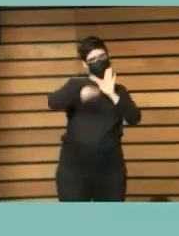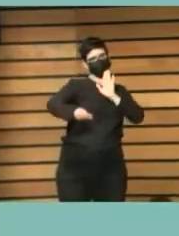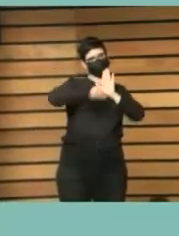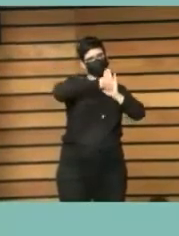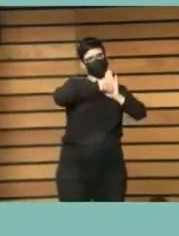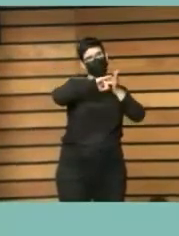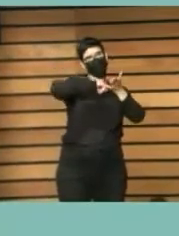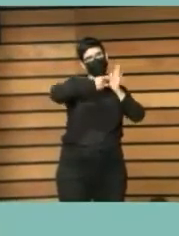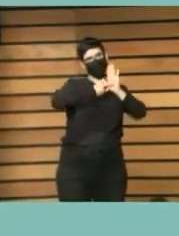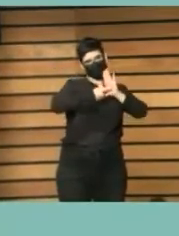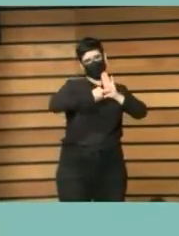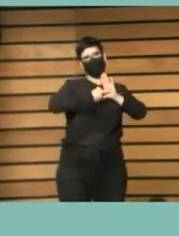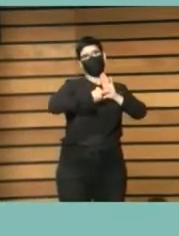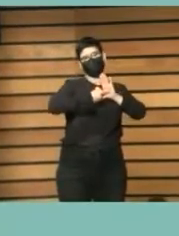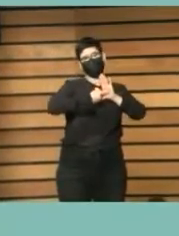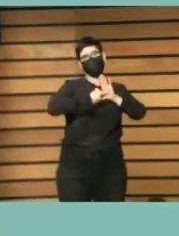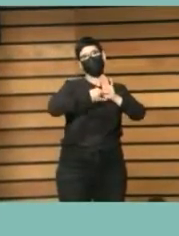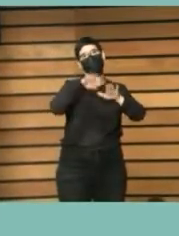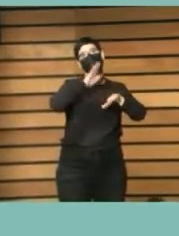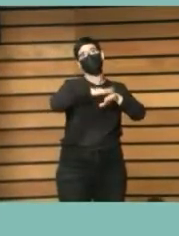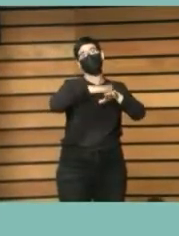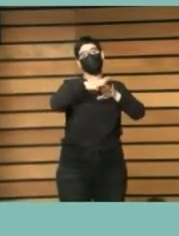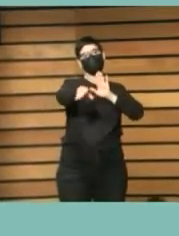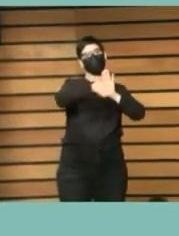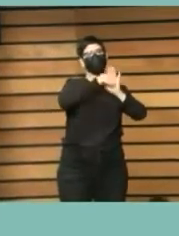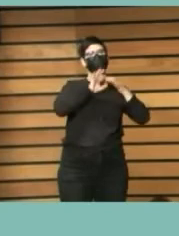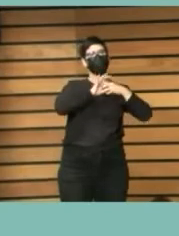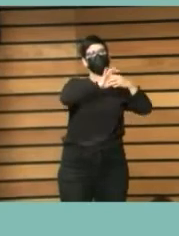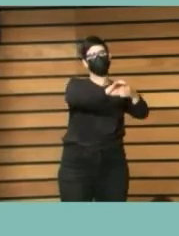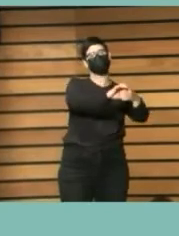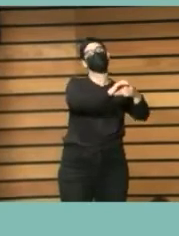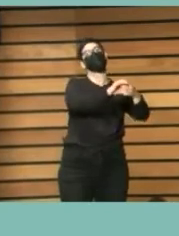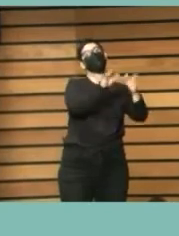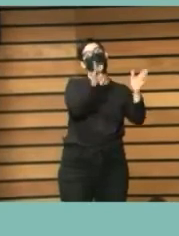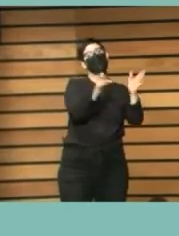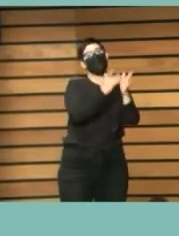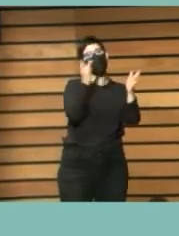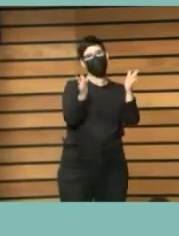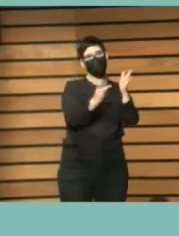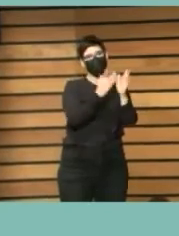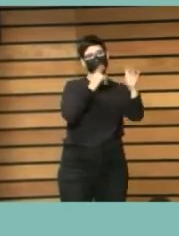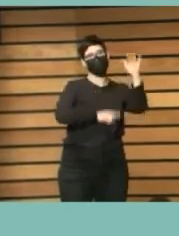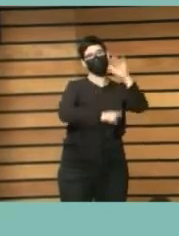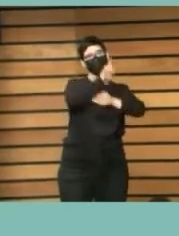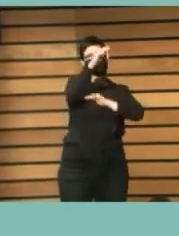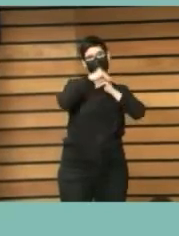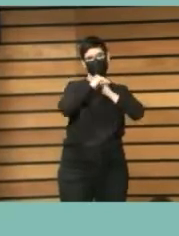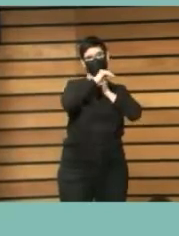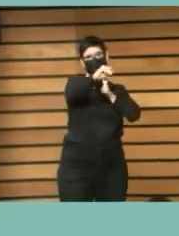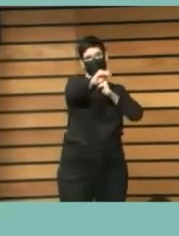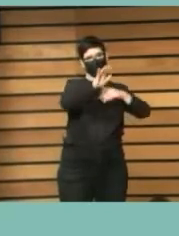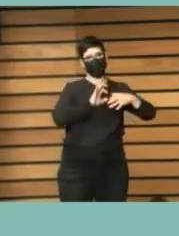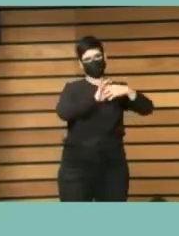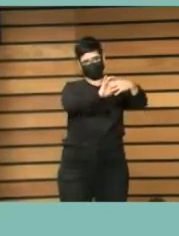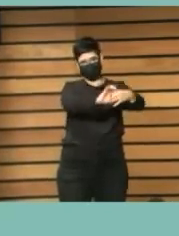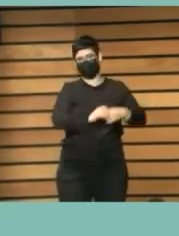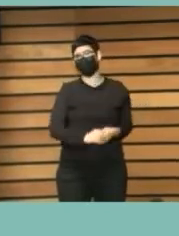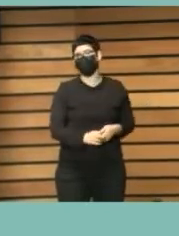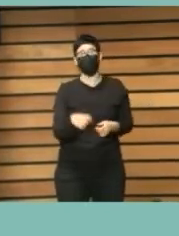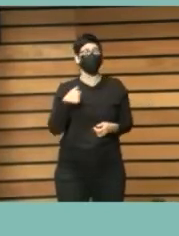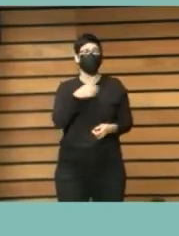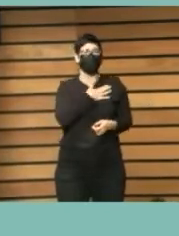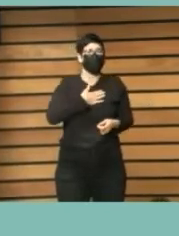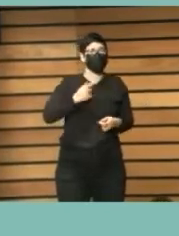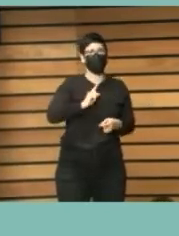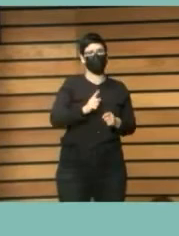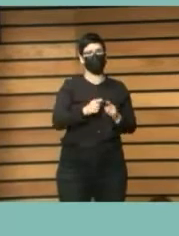objetos como metas de la agenda de desarrollo sostenible porque a ver no quisiera extenderme demasiado por el tiempo que